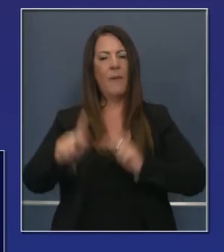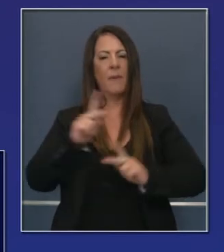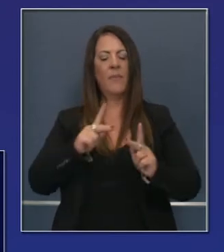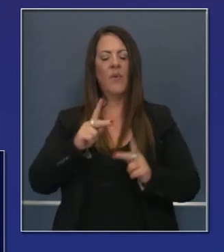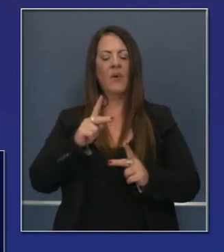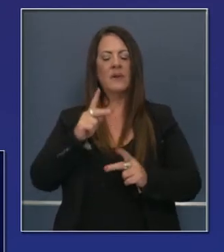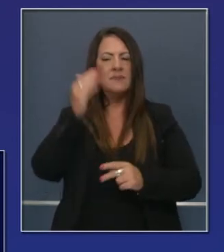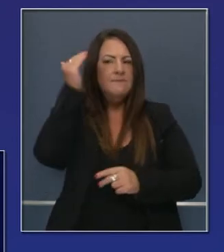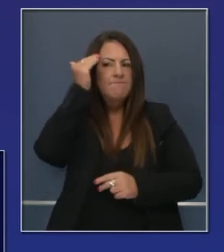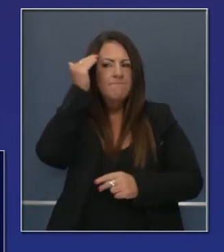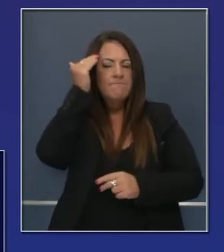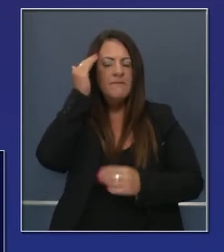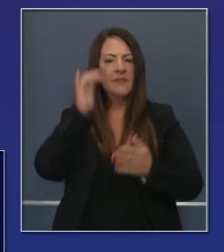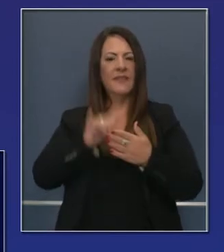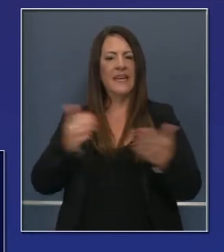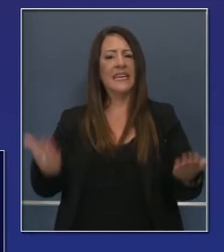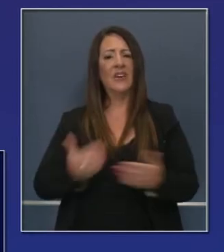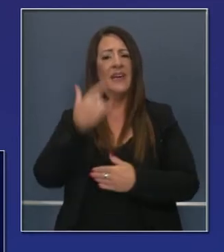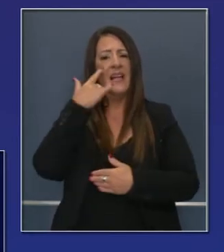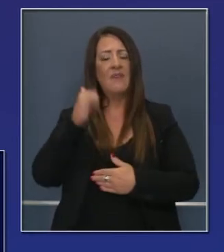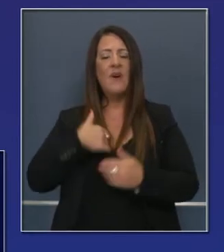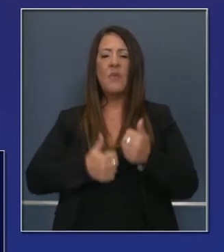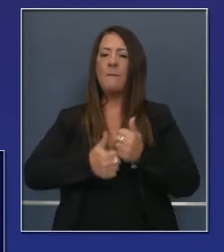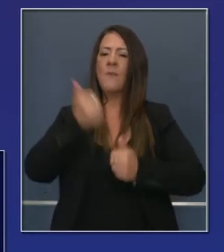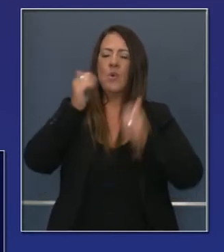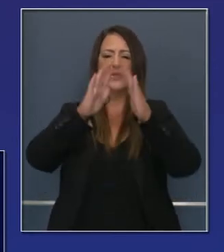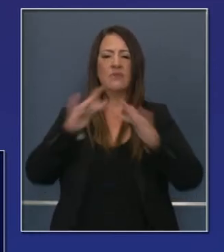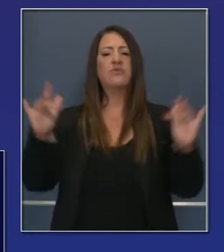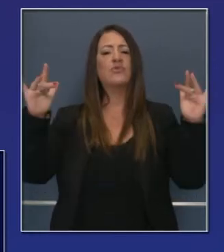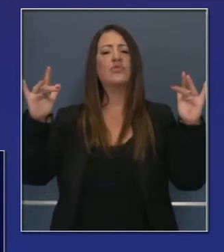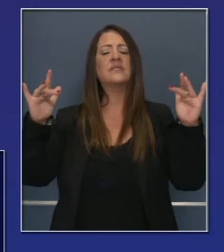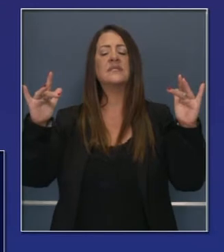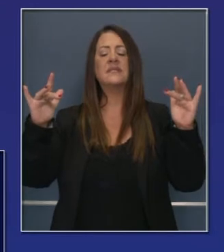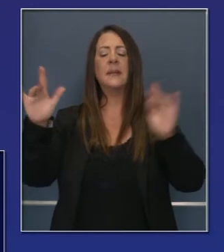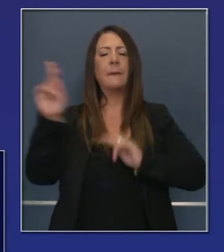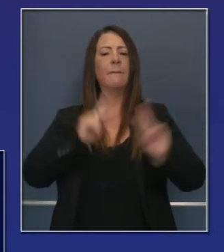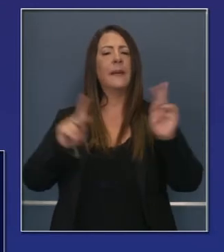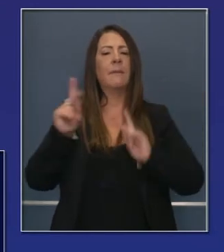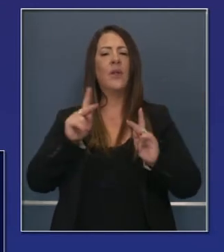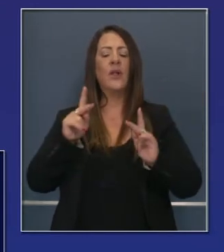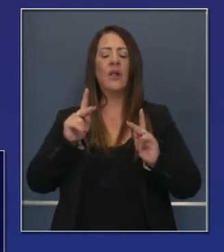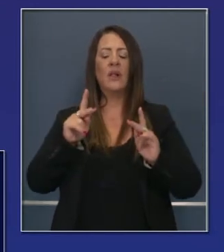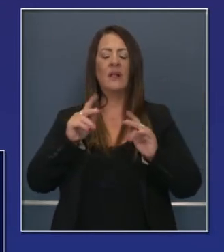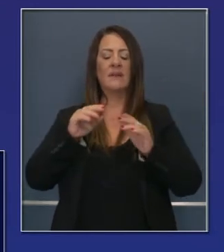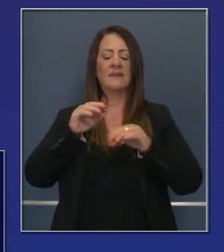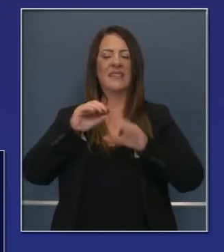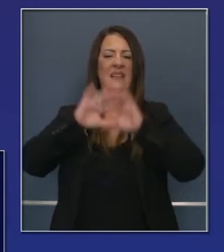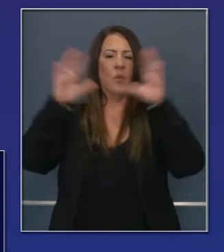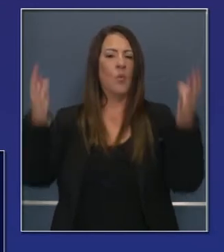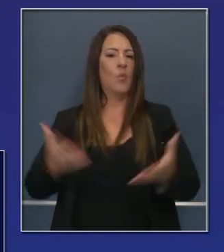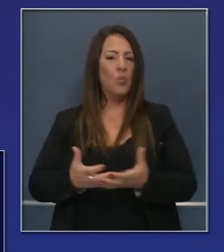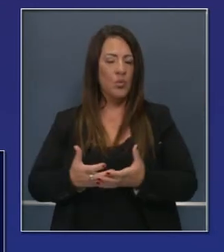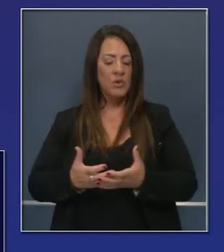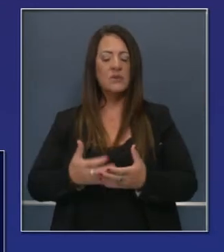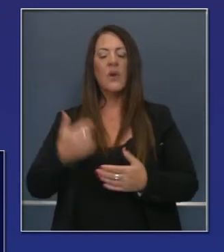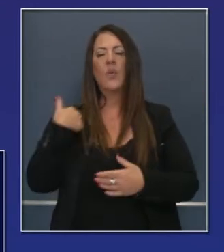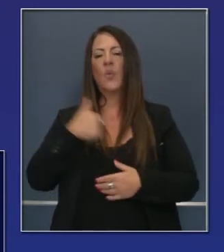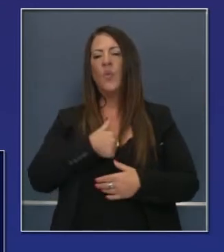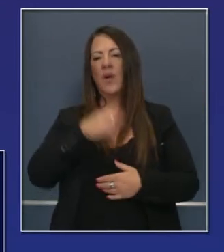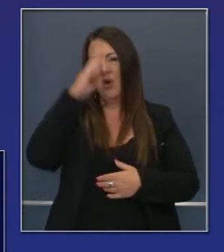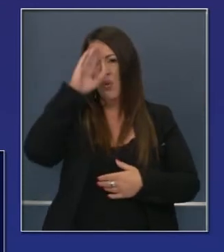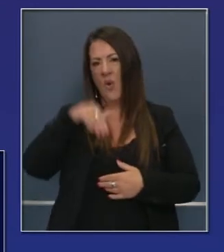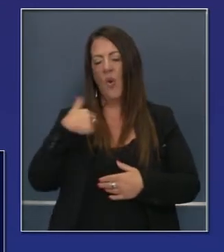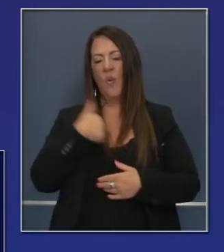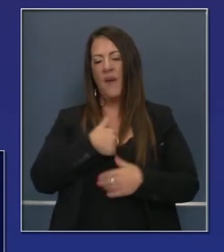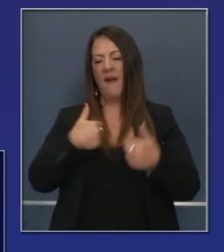parte de nuestros pensamientos. Y siempre estamos pensando en que este estado, que es un estado muy diverso, en una democracia muy diversa, de modo que